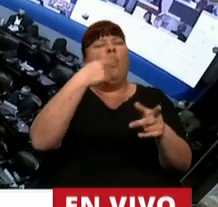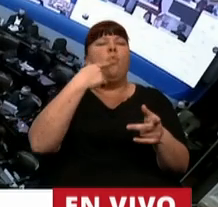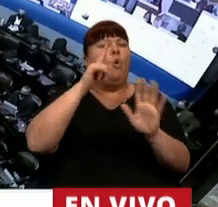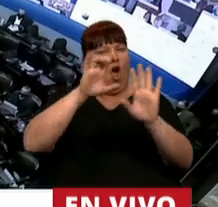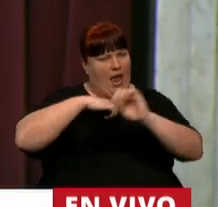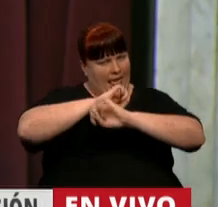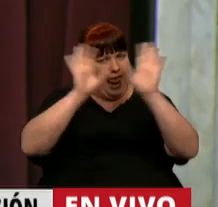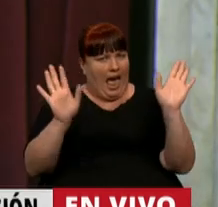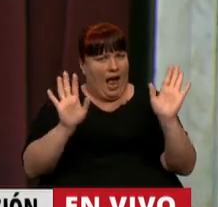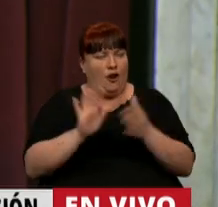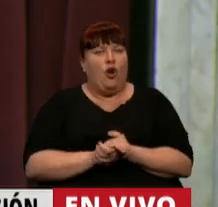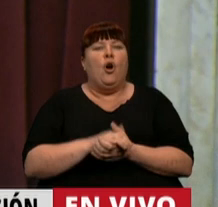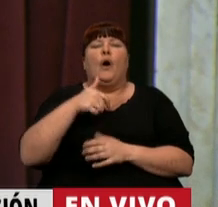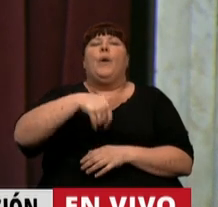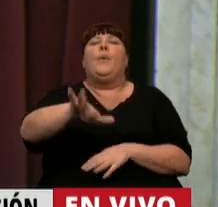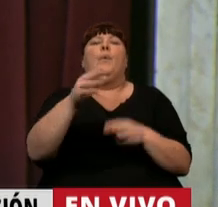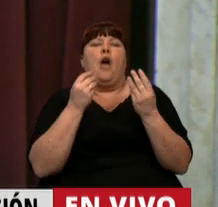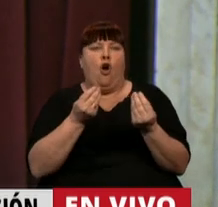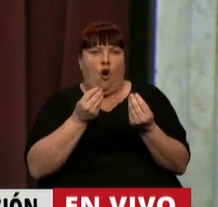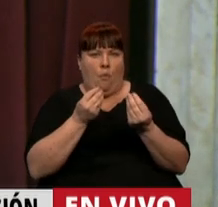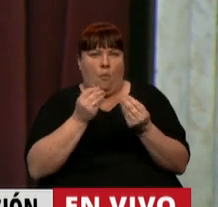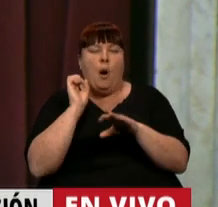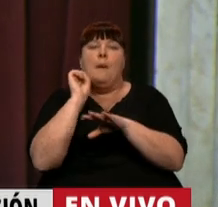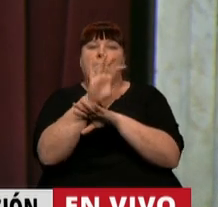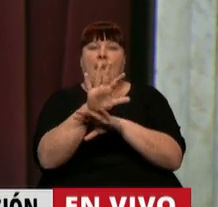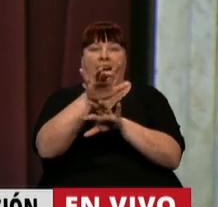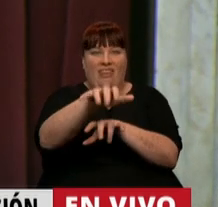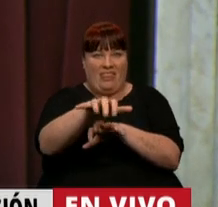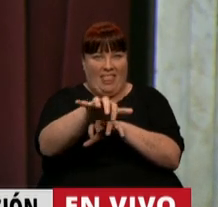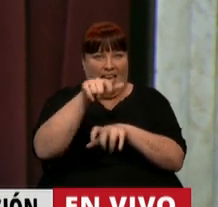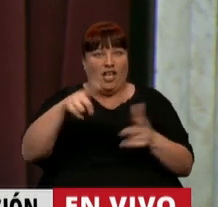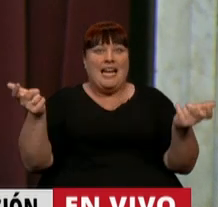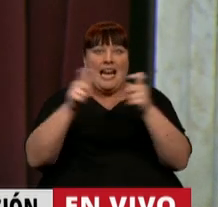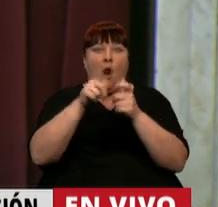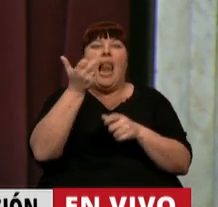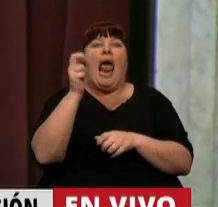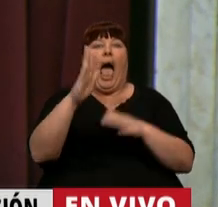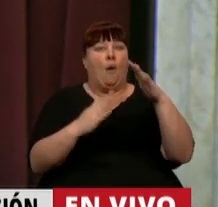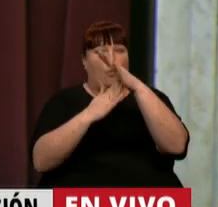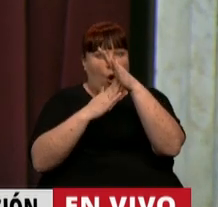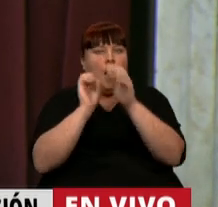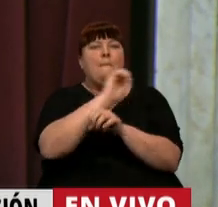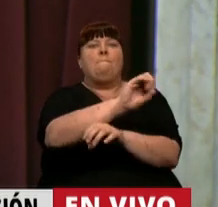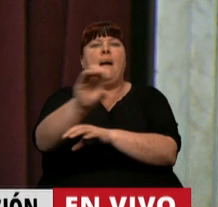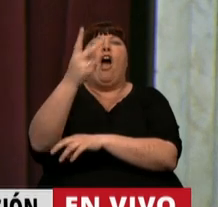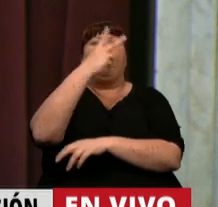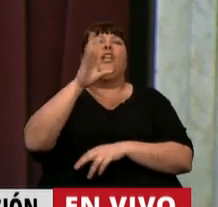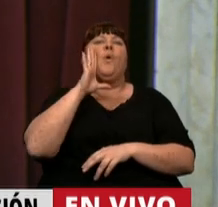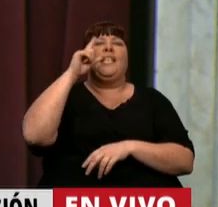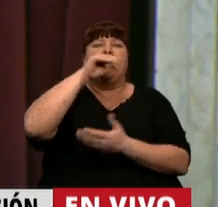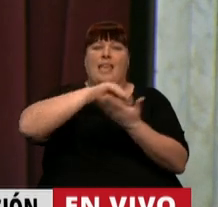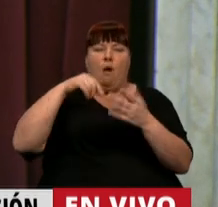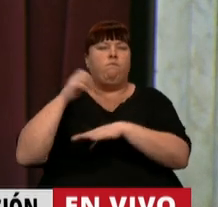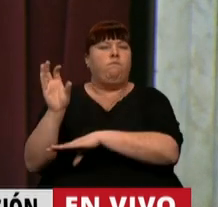queden dudas después, lo que vamos a hacer es enviar la versión taquigráfica de la reunión de labor parlamentaria a los 257